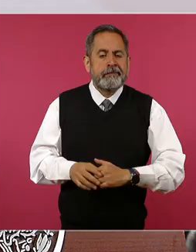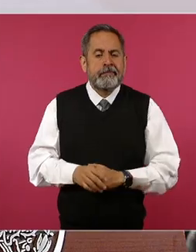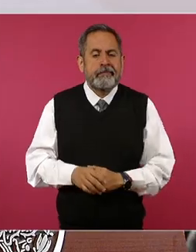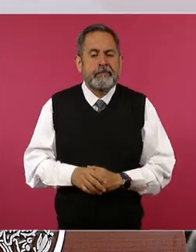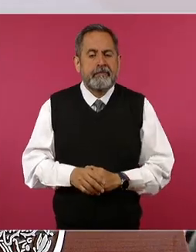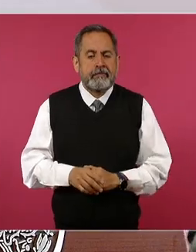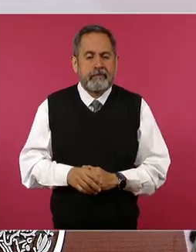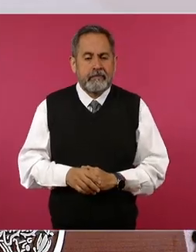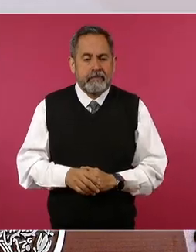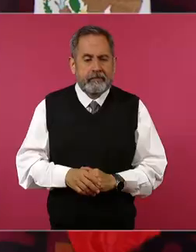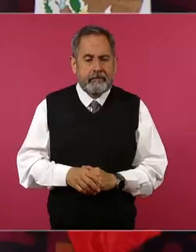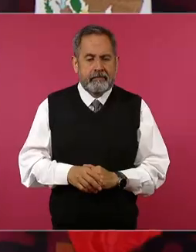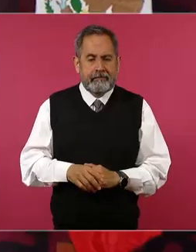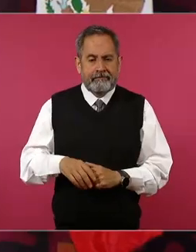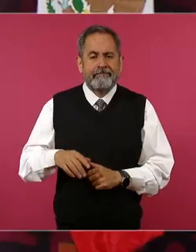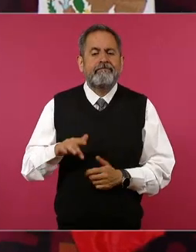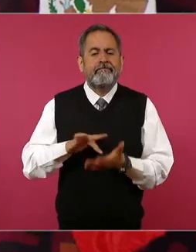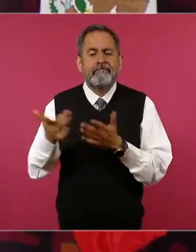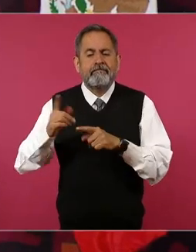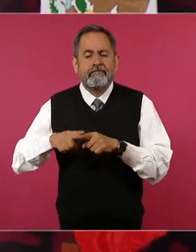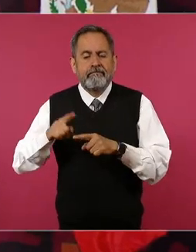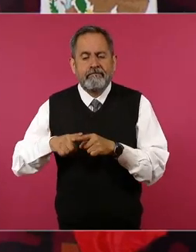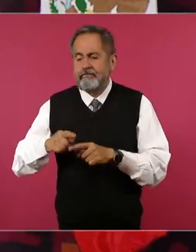es también por el México